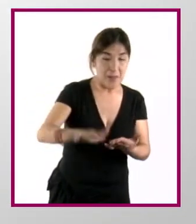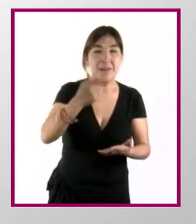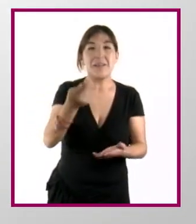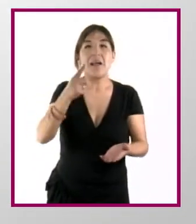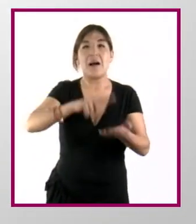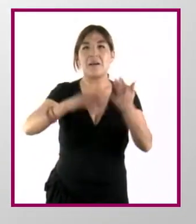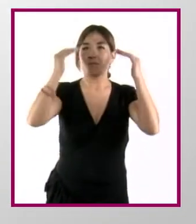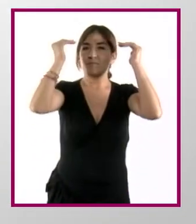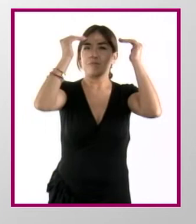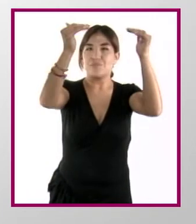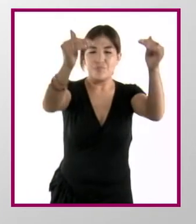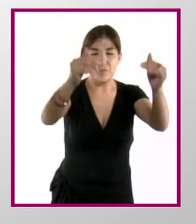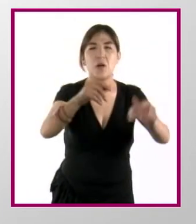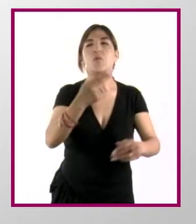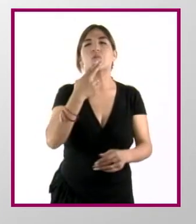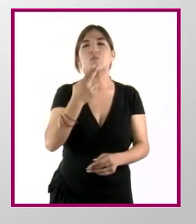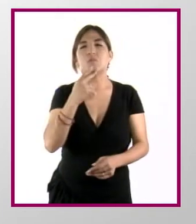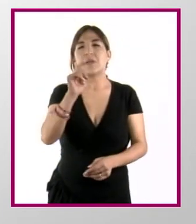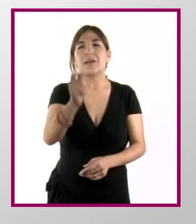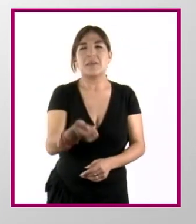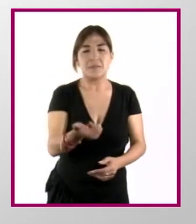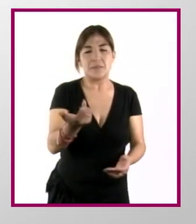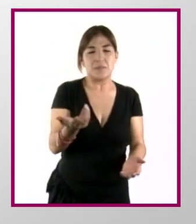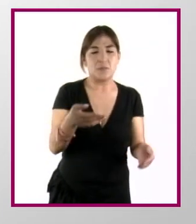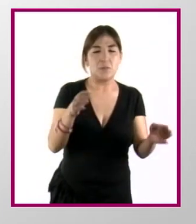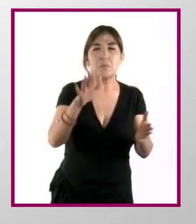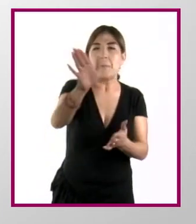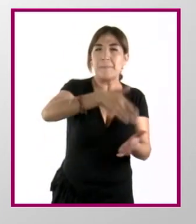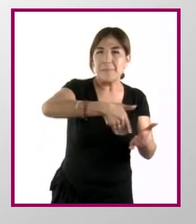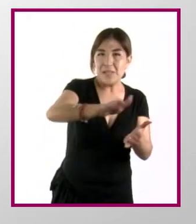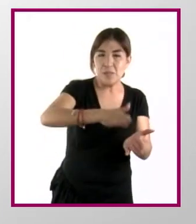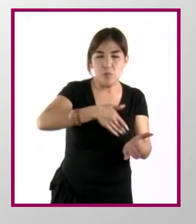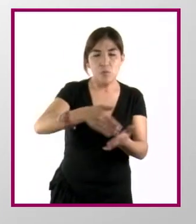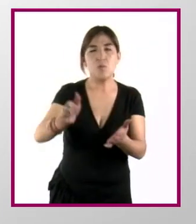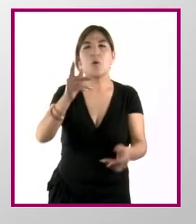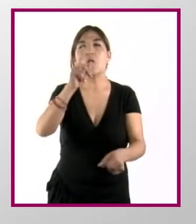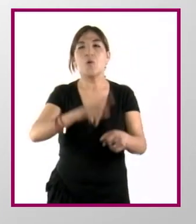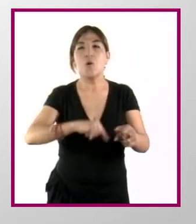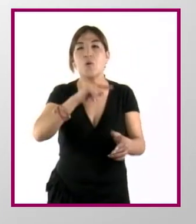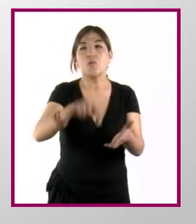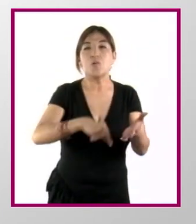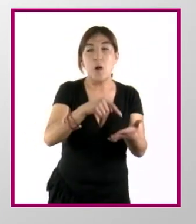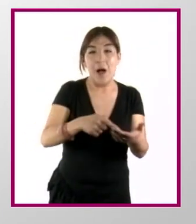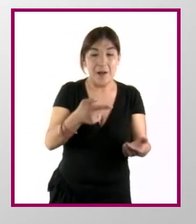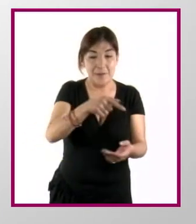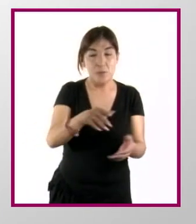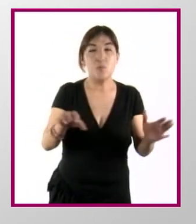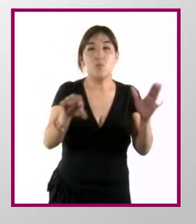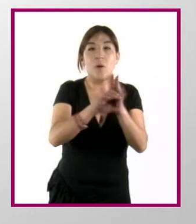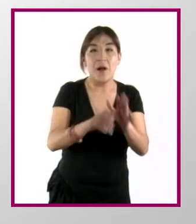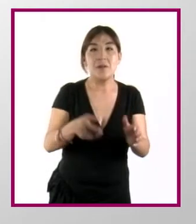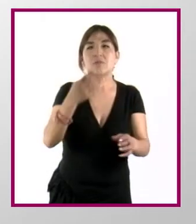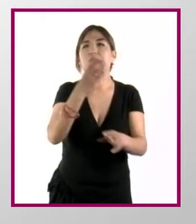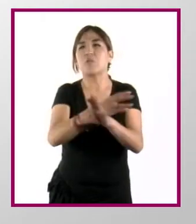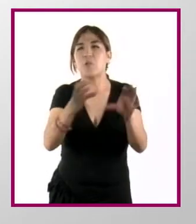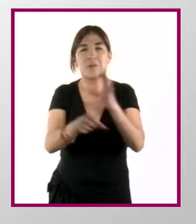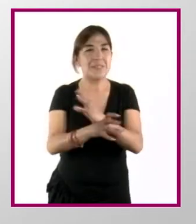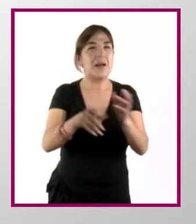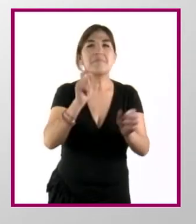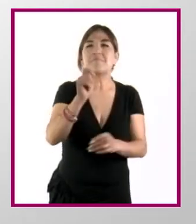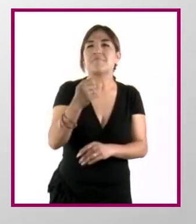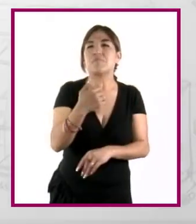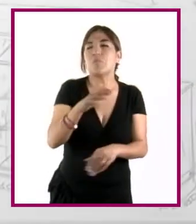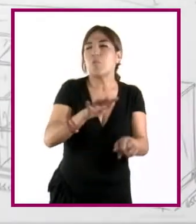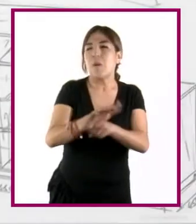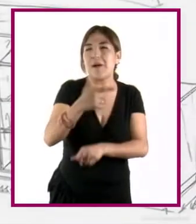Usando este tipo de escalas, podemos indicar revestimientos y pinturas, además de espacios internos con mobiliario predefinido. Este